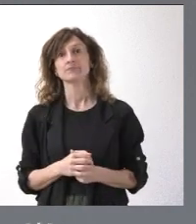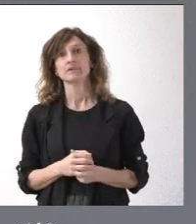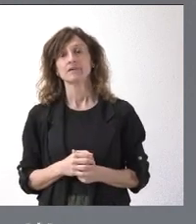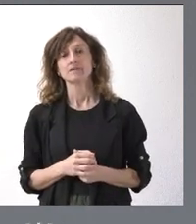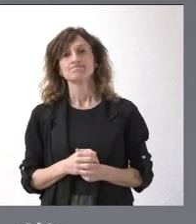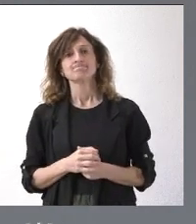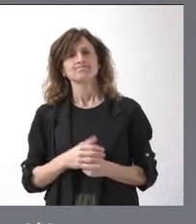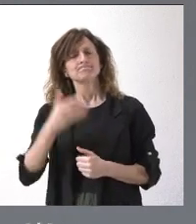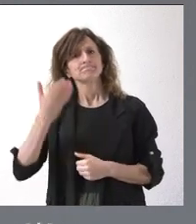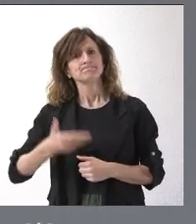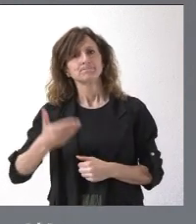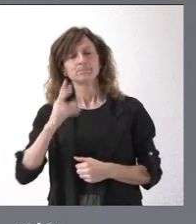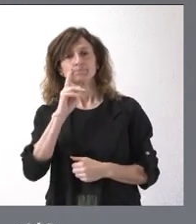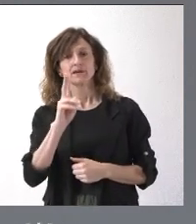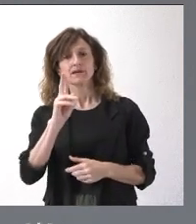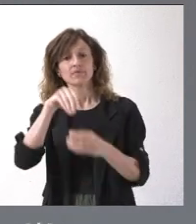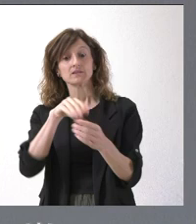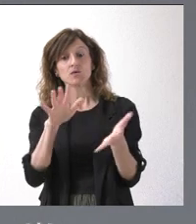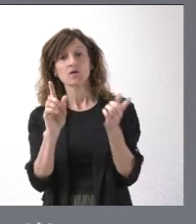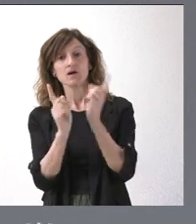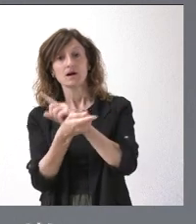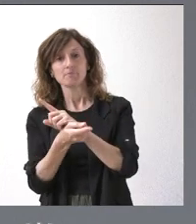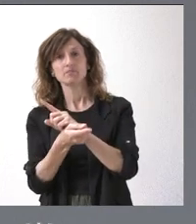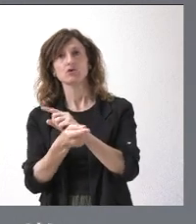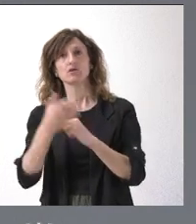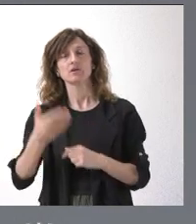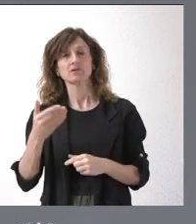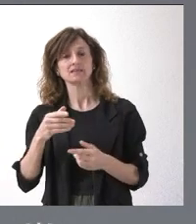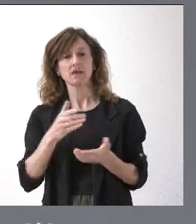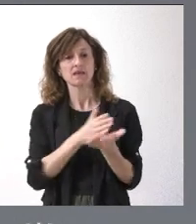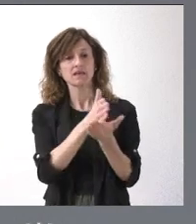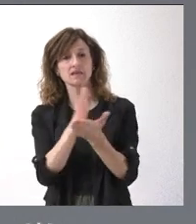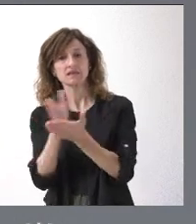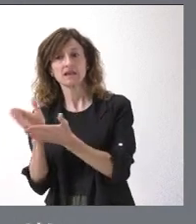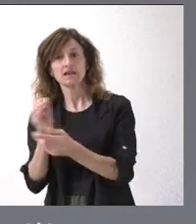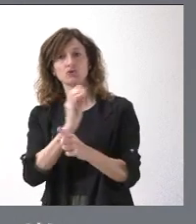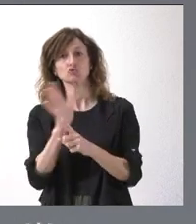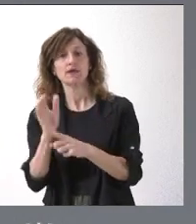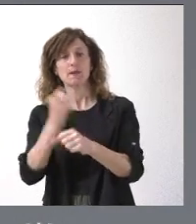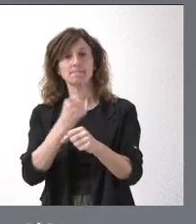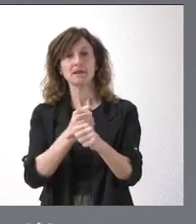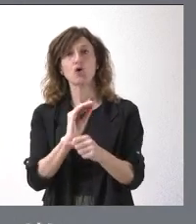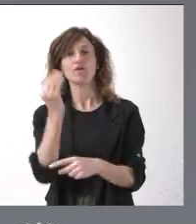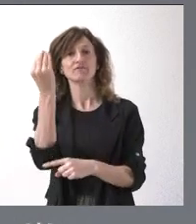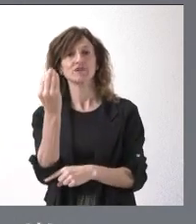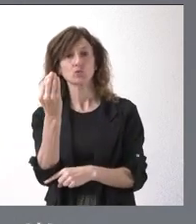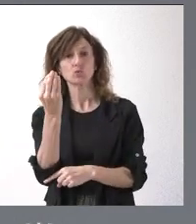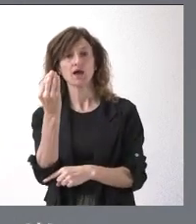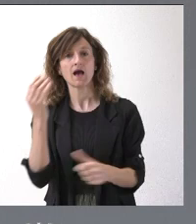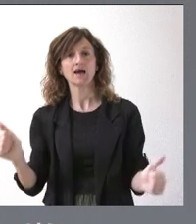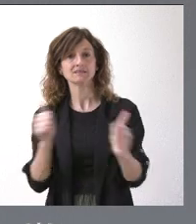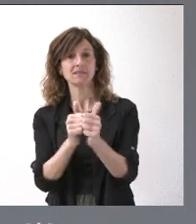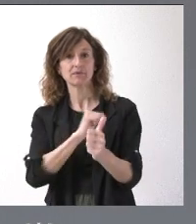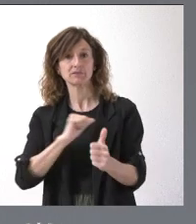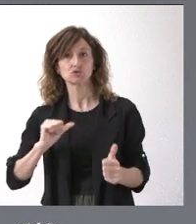especial importancia dentro de ese tránsito lo que son los itinerarios de empleo o la figura de la asistencia